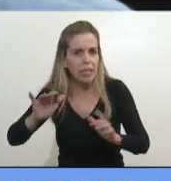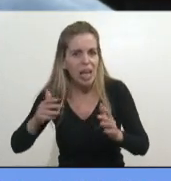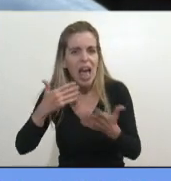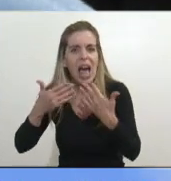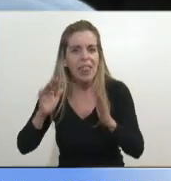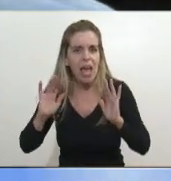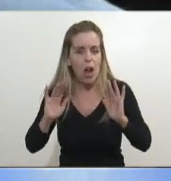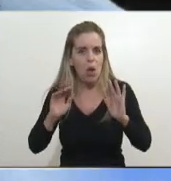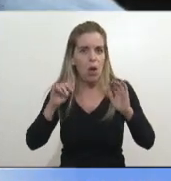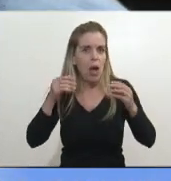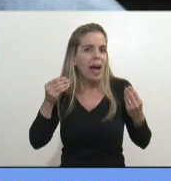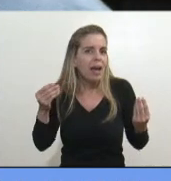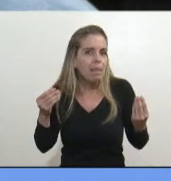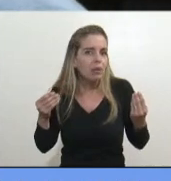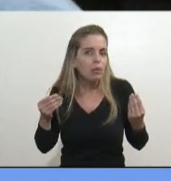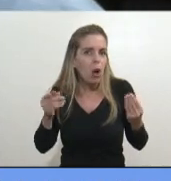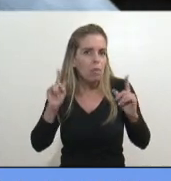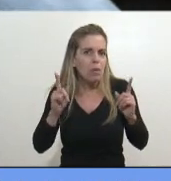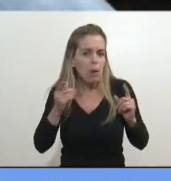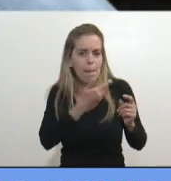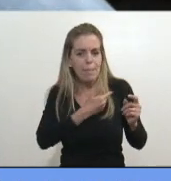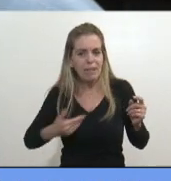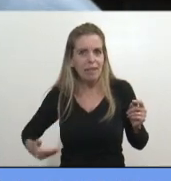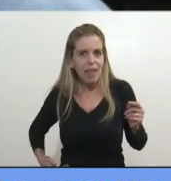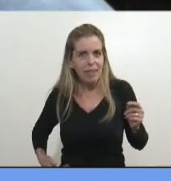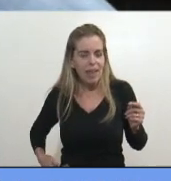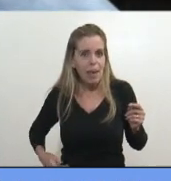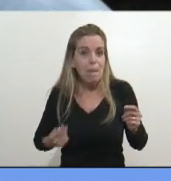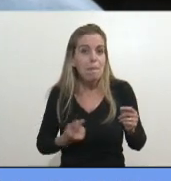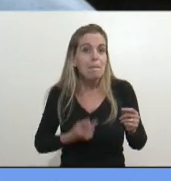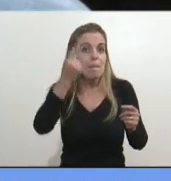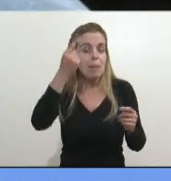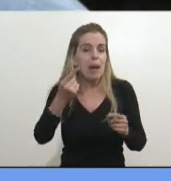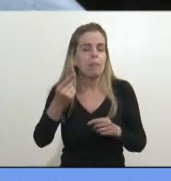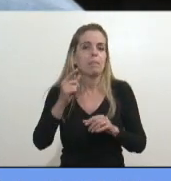¿qué pasó acá? Como dice, bueno, el presidente vino, el presidente, el primer mensaje dijo, bueno,